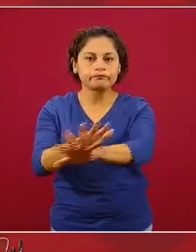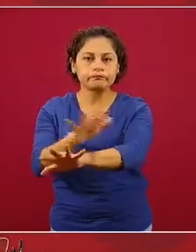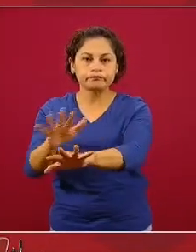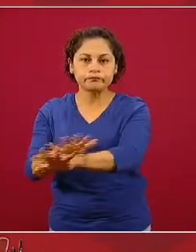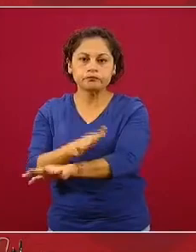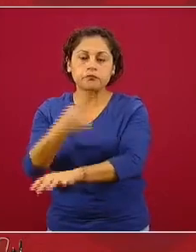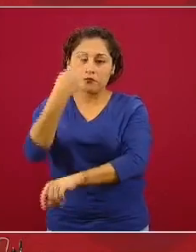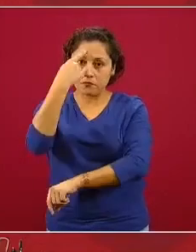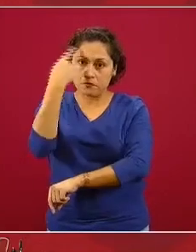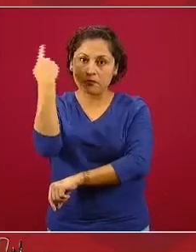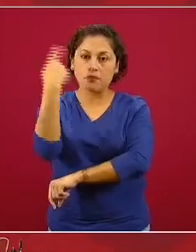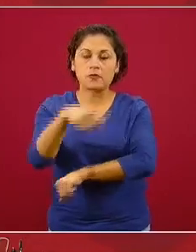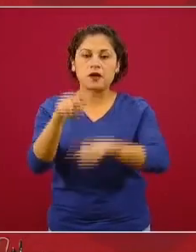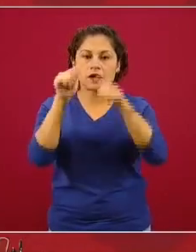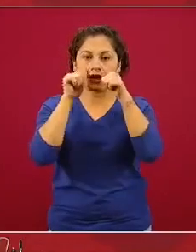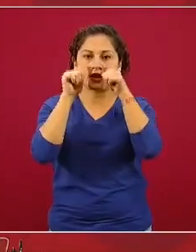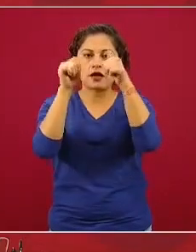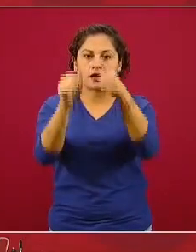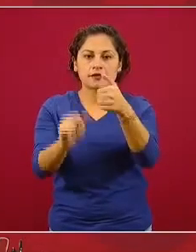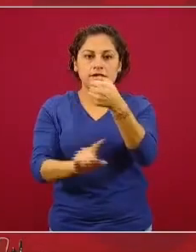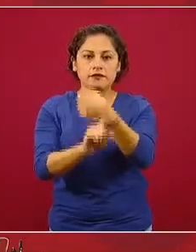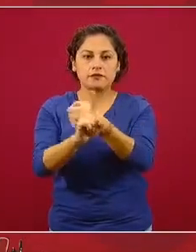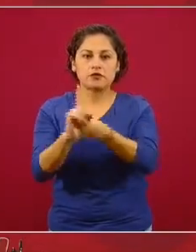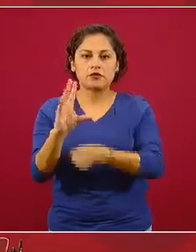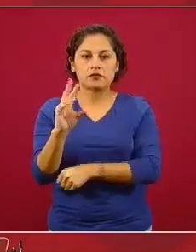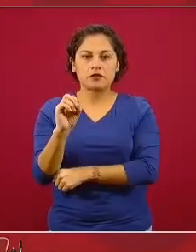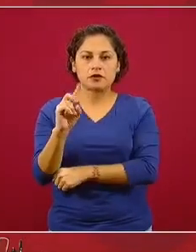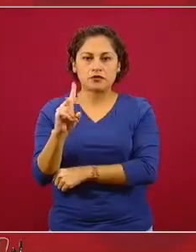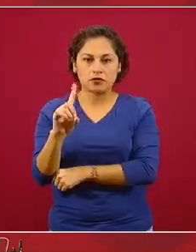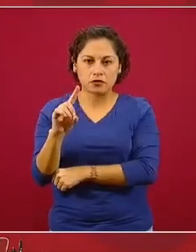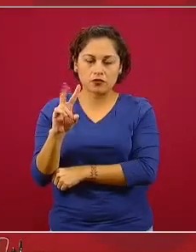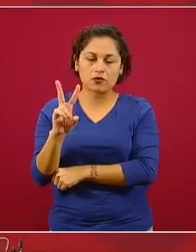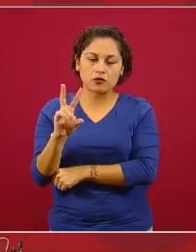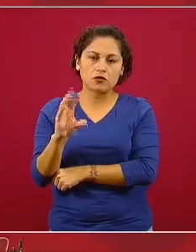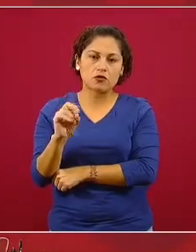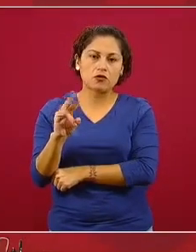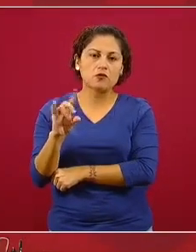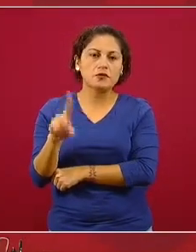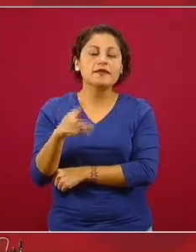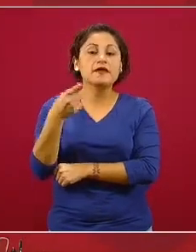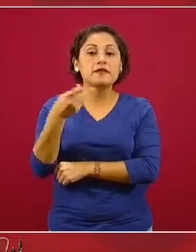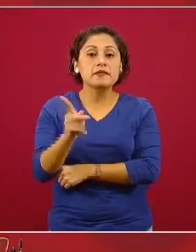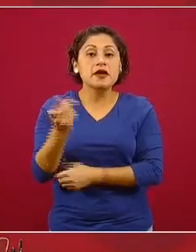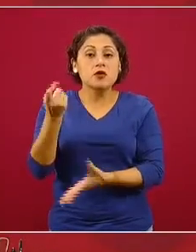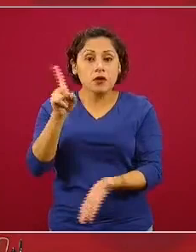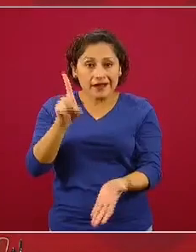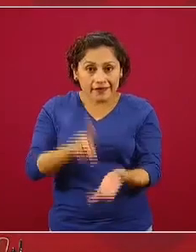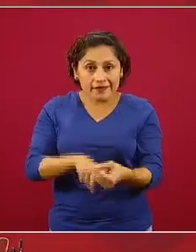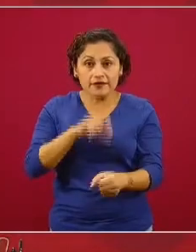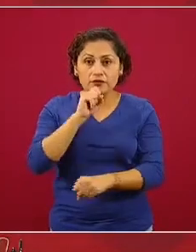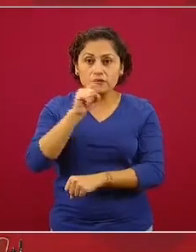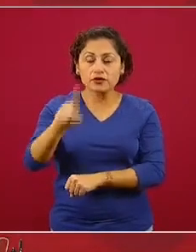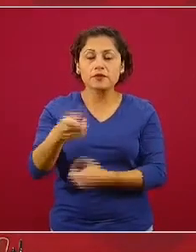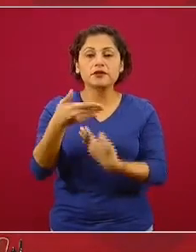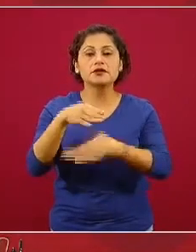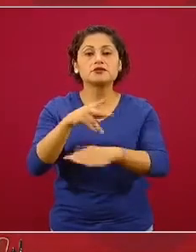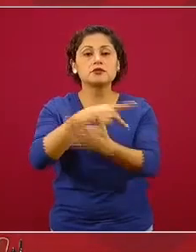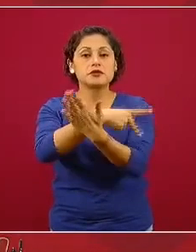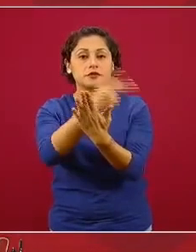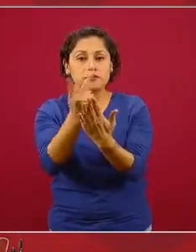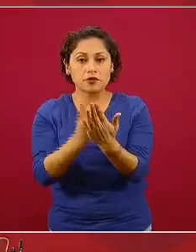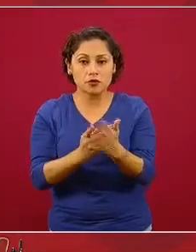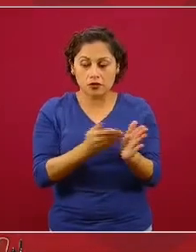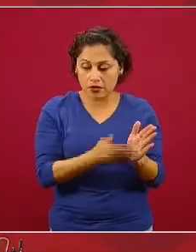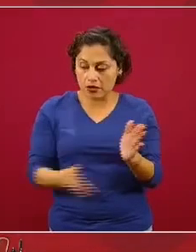respuesta frente a COVID respecto al plan general que en este gobierno tenemos desde que inició el sexenio para transformar